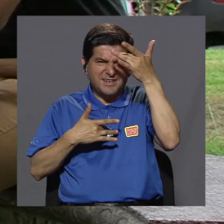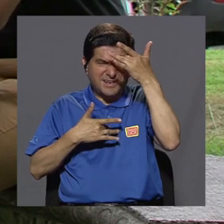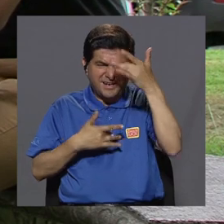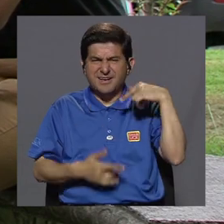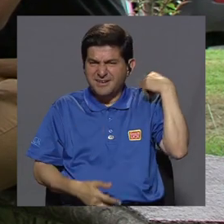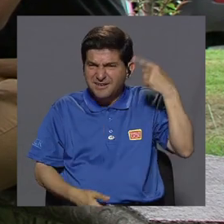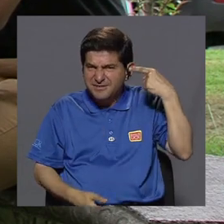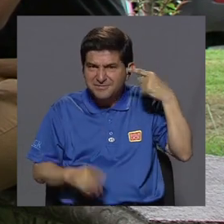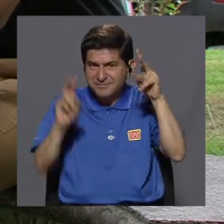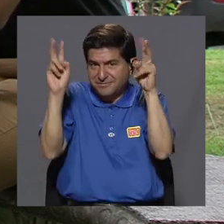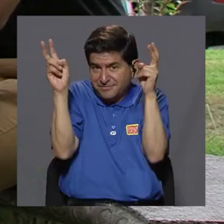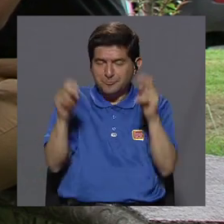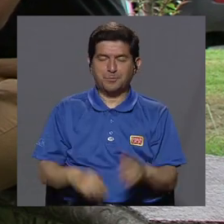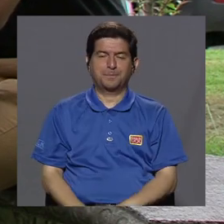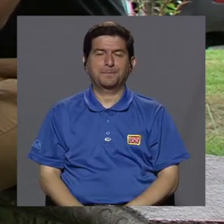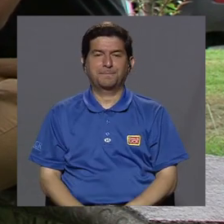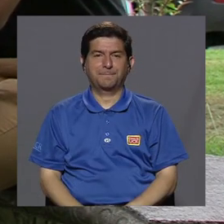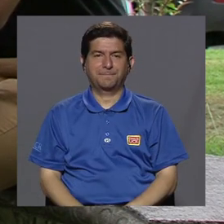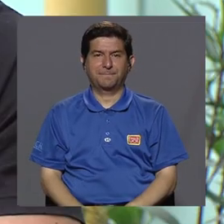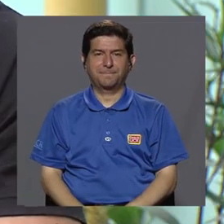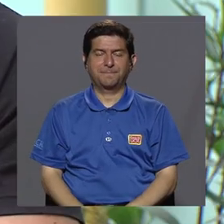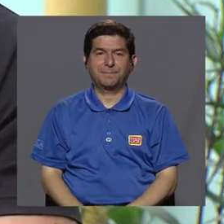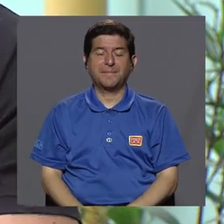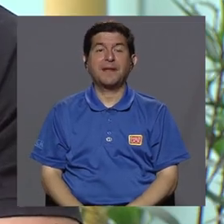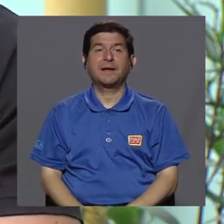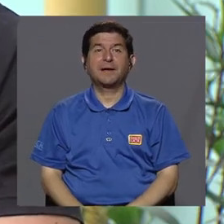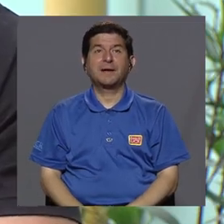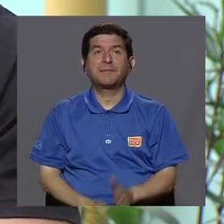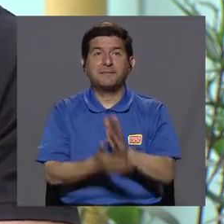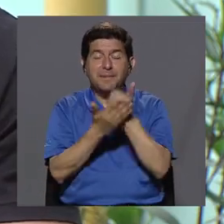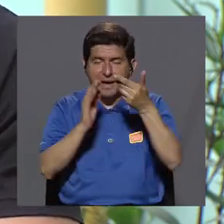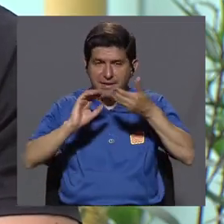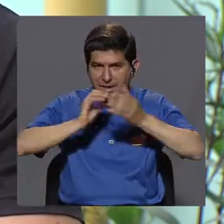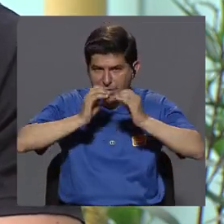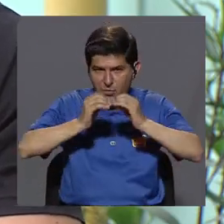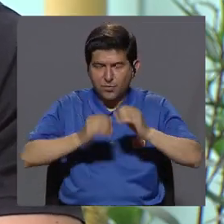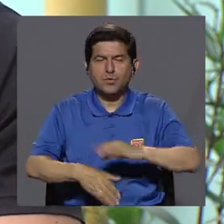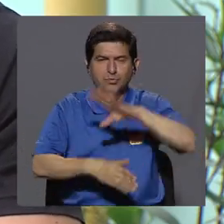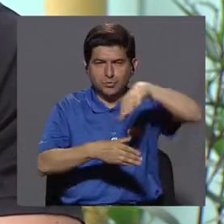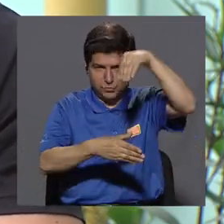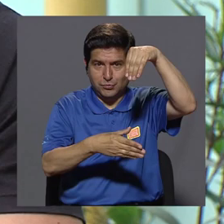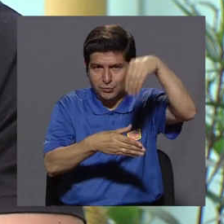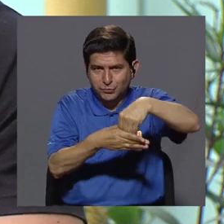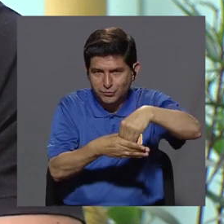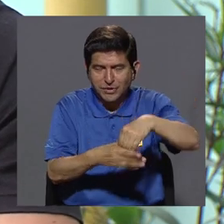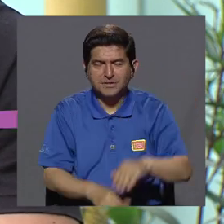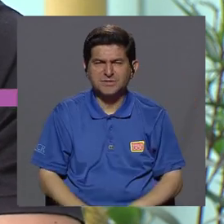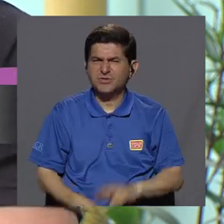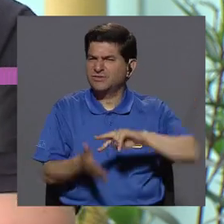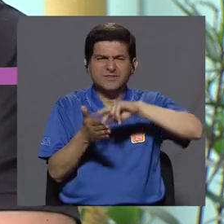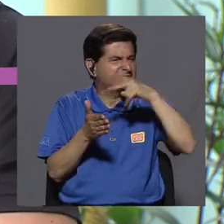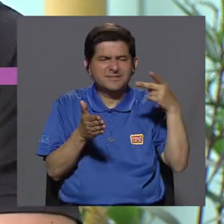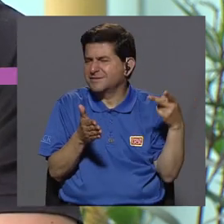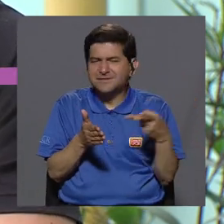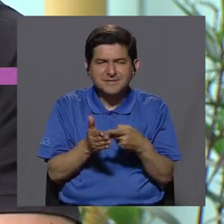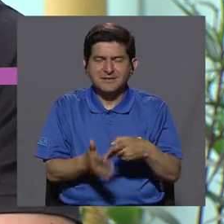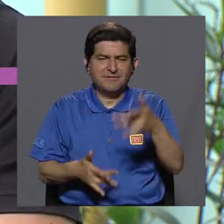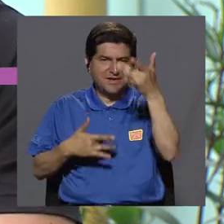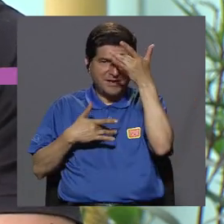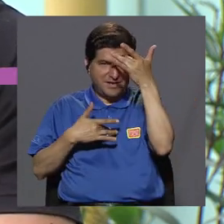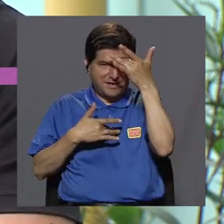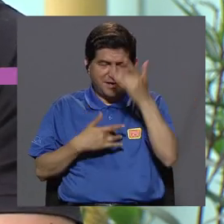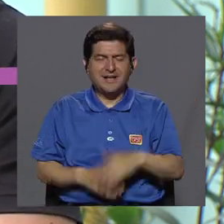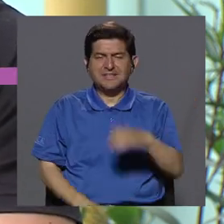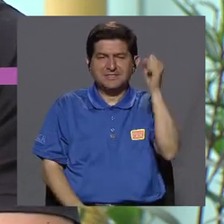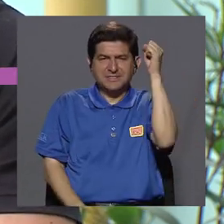demenciales. Ok, bueno, en primer lugar, para generar algunos datos voy a contextualizar, ¿verdad? ¿Qué nos referimos con enfermedades de